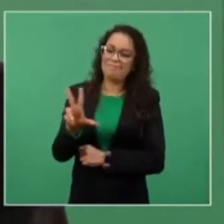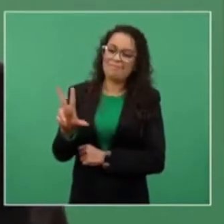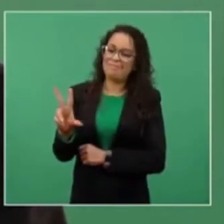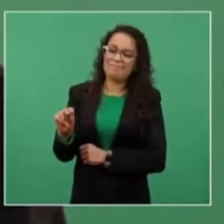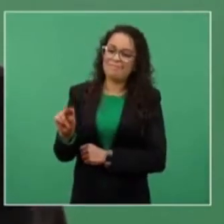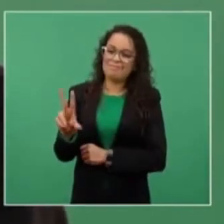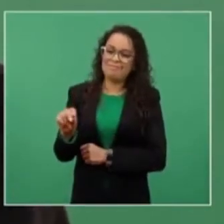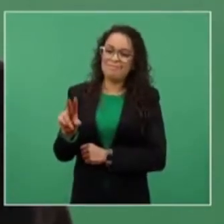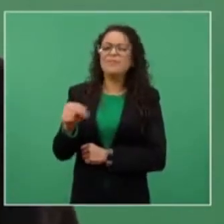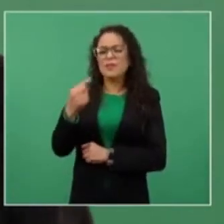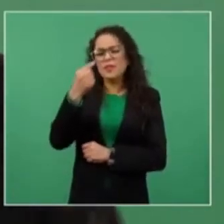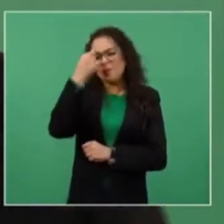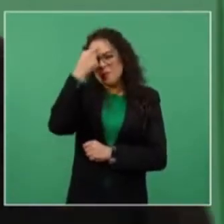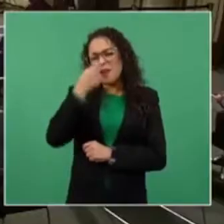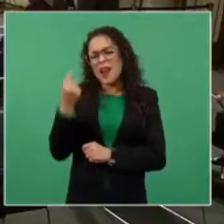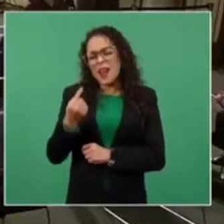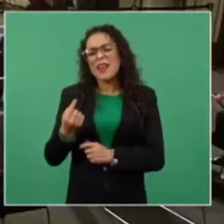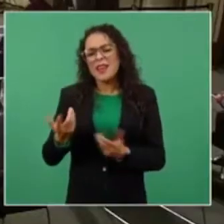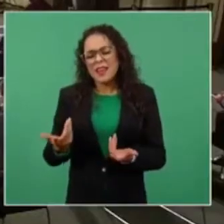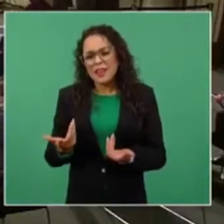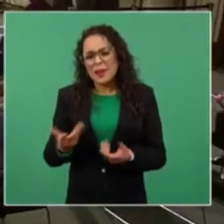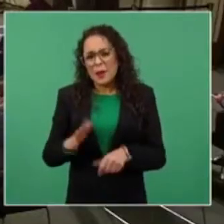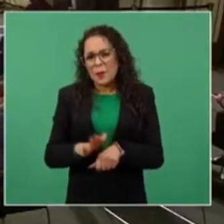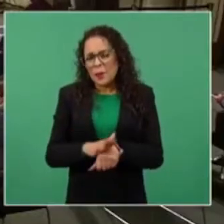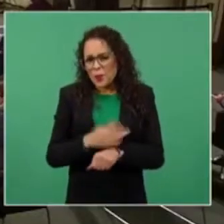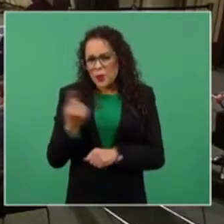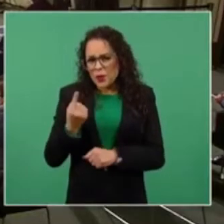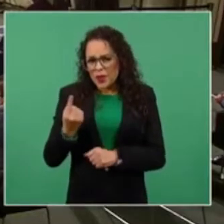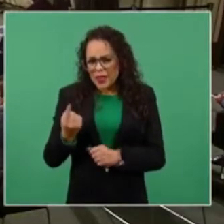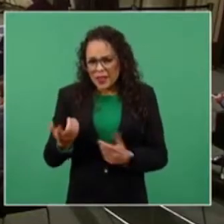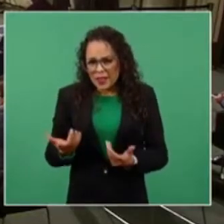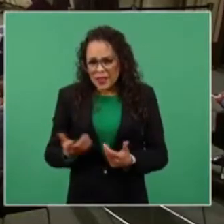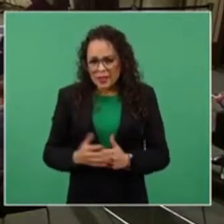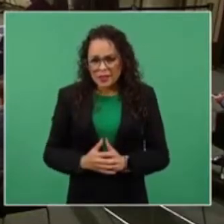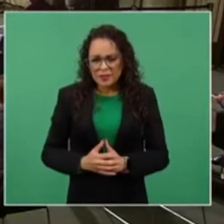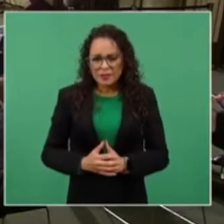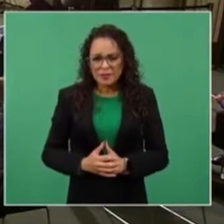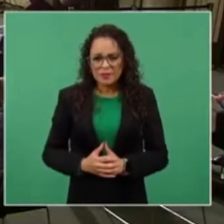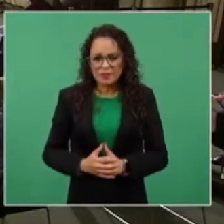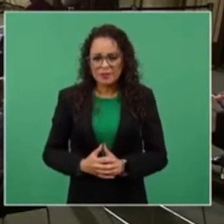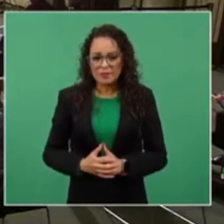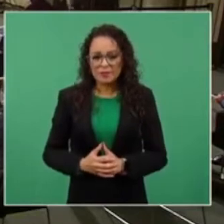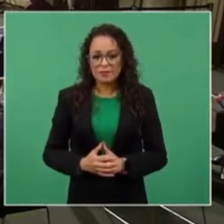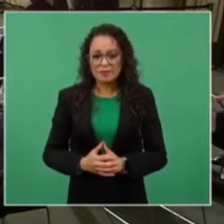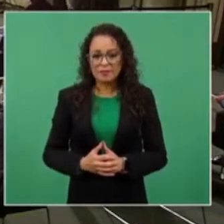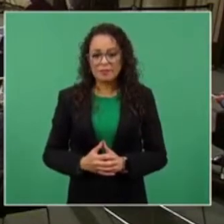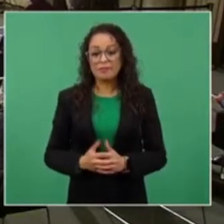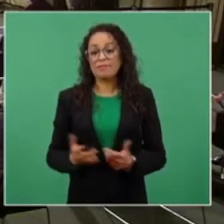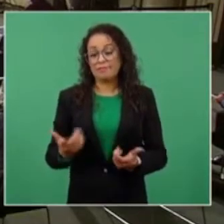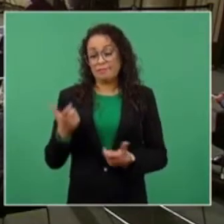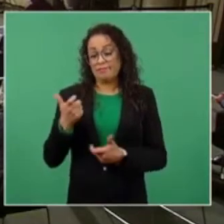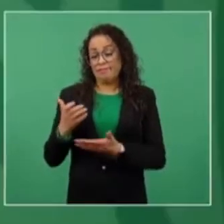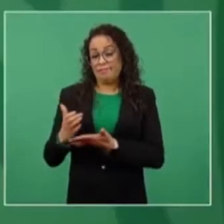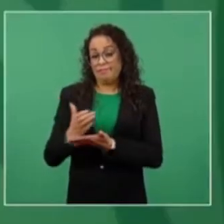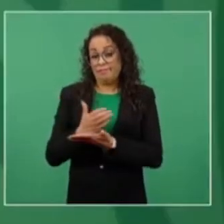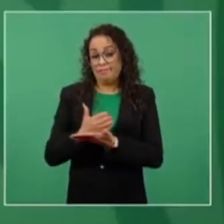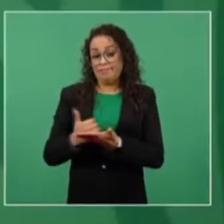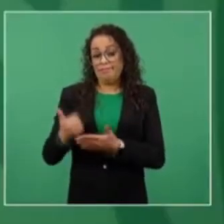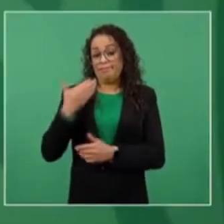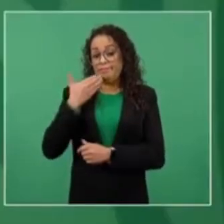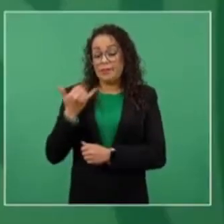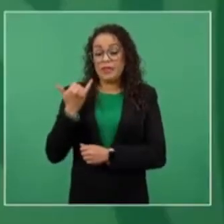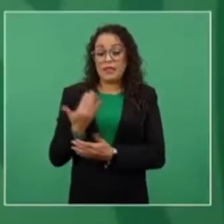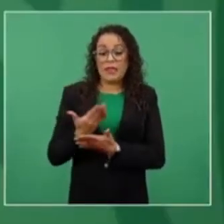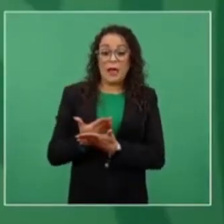porque cobraban bastante y tenían además